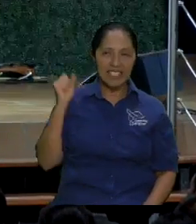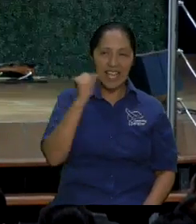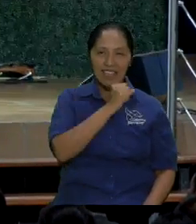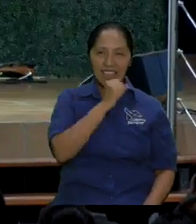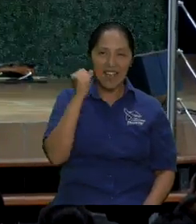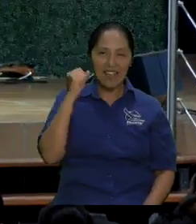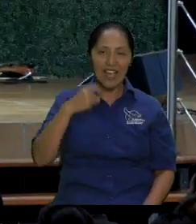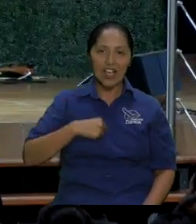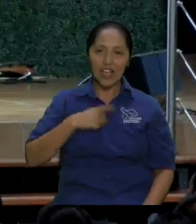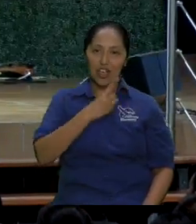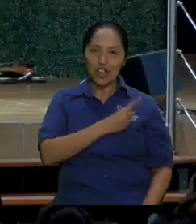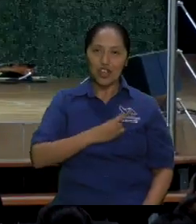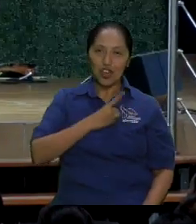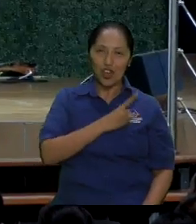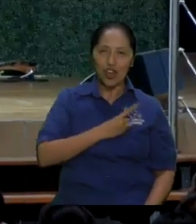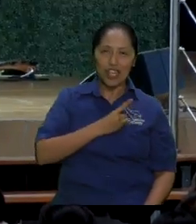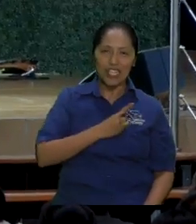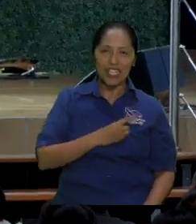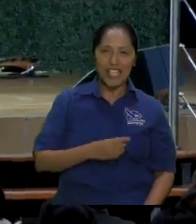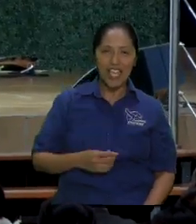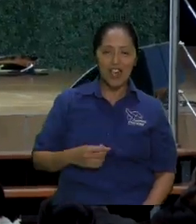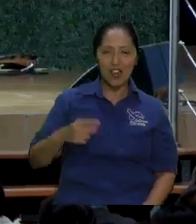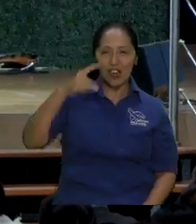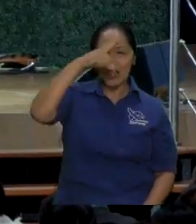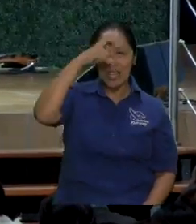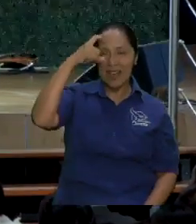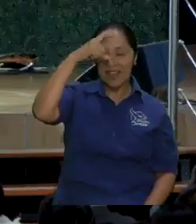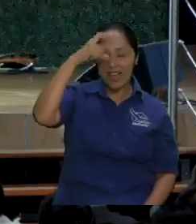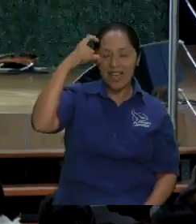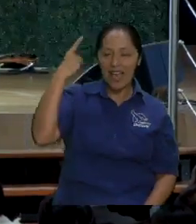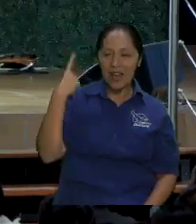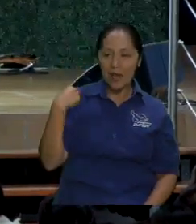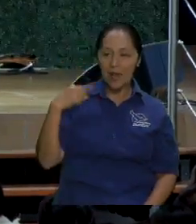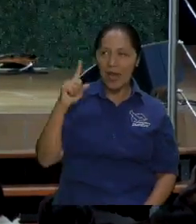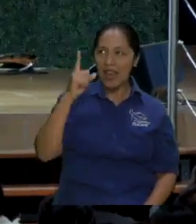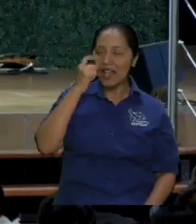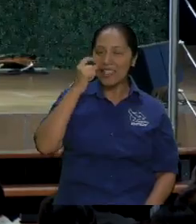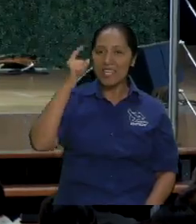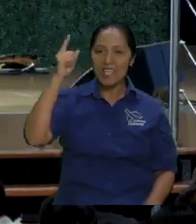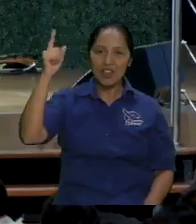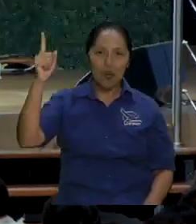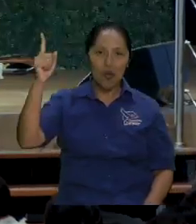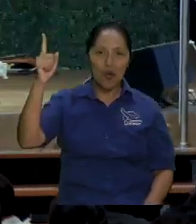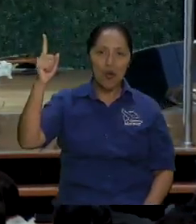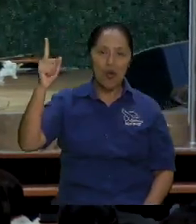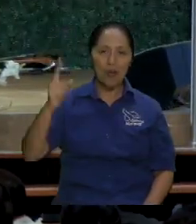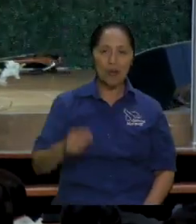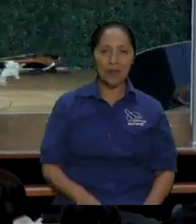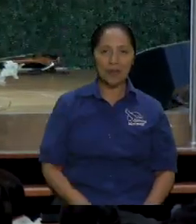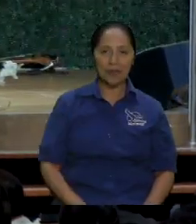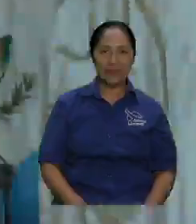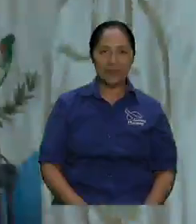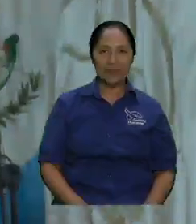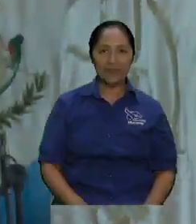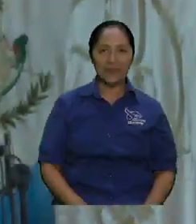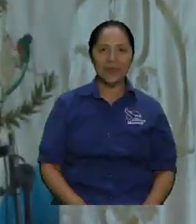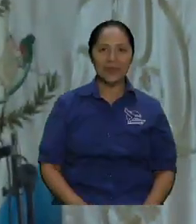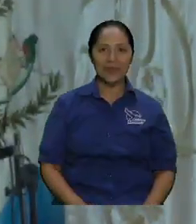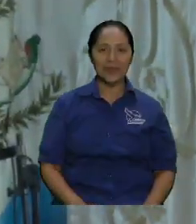Señor ¿qué más decía? ay solo un hermano ¿cómo? ¿y qué?